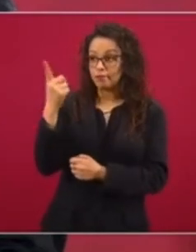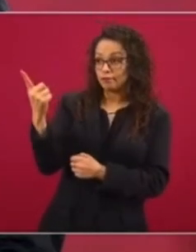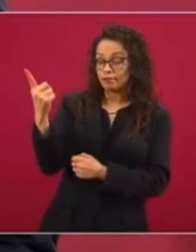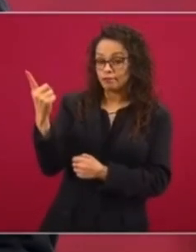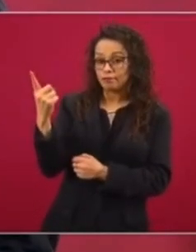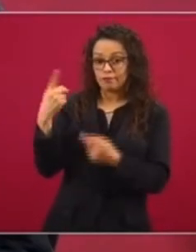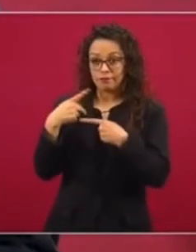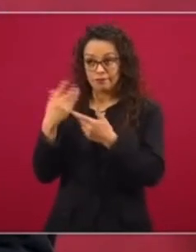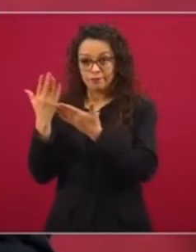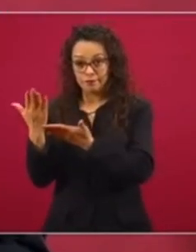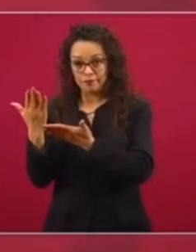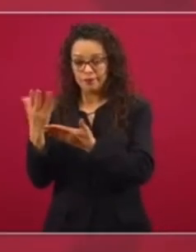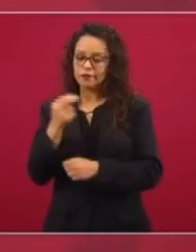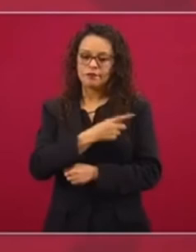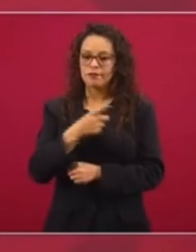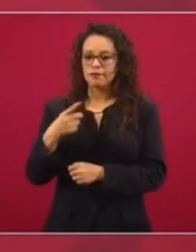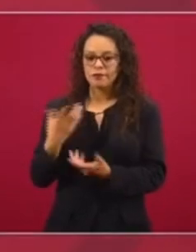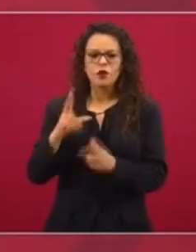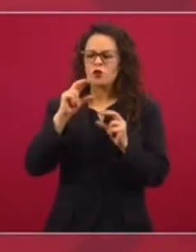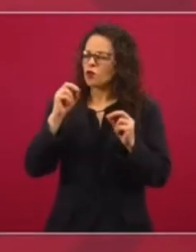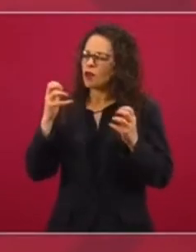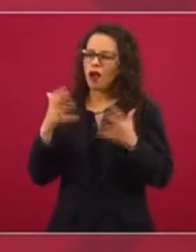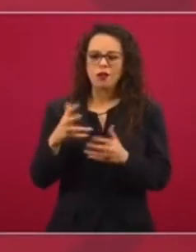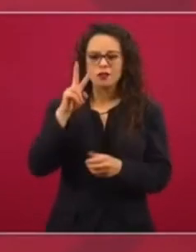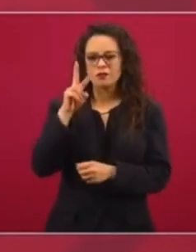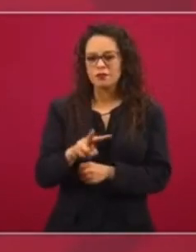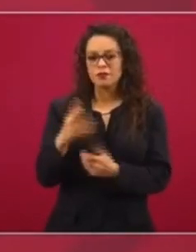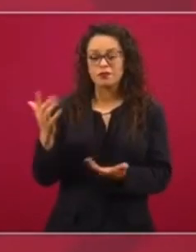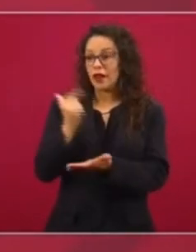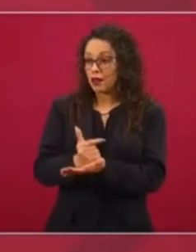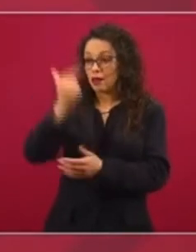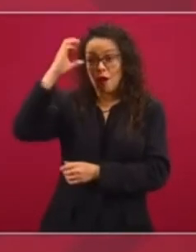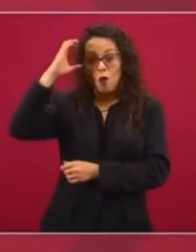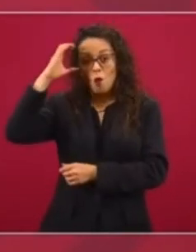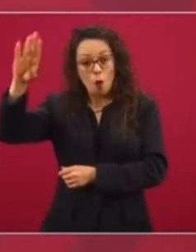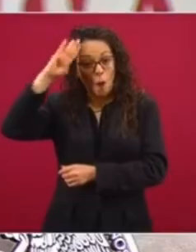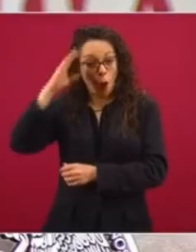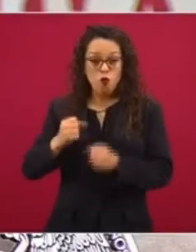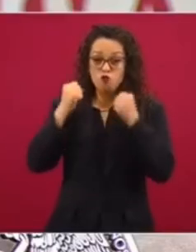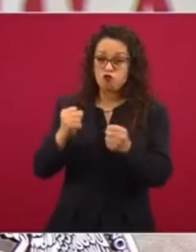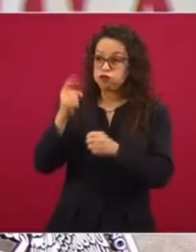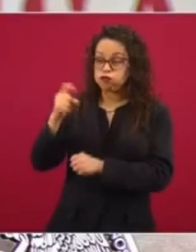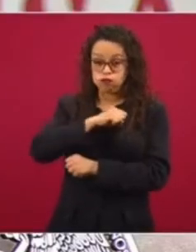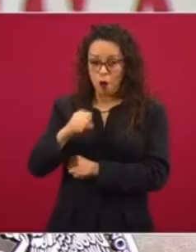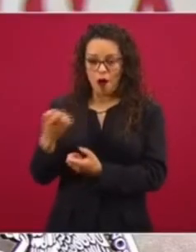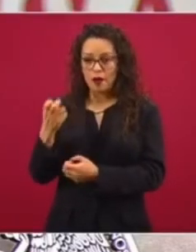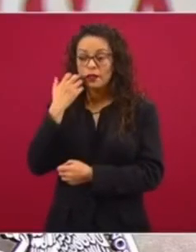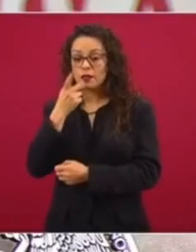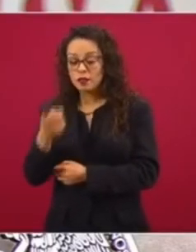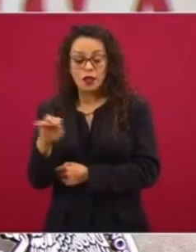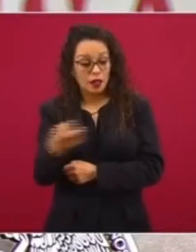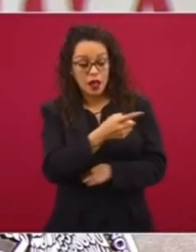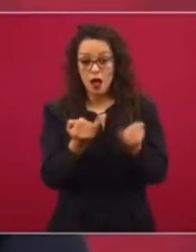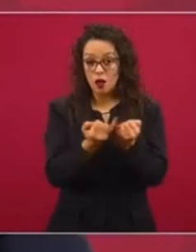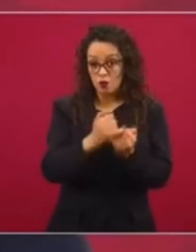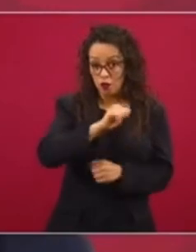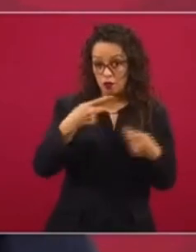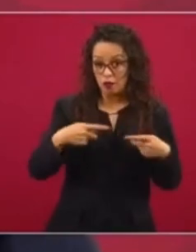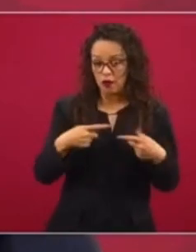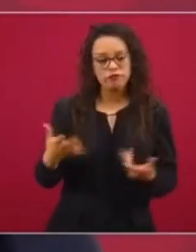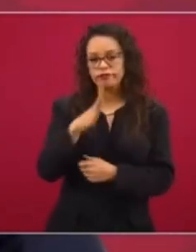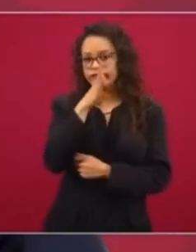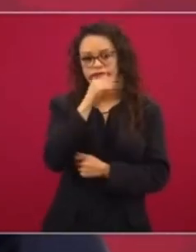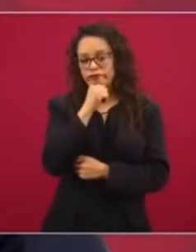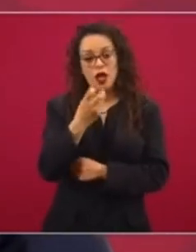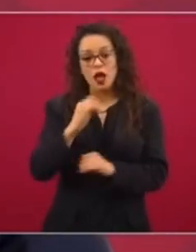como este, aún con todo lo lamentable y escandaloso que sea, no se puede desacreditar de tajo